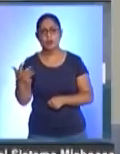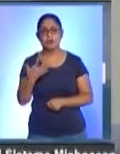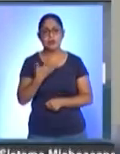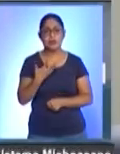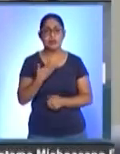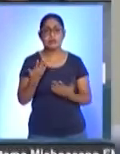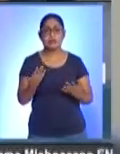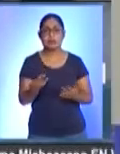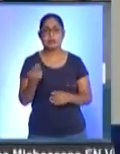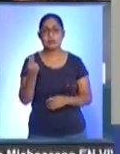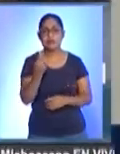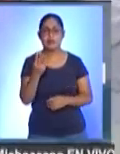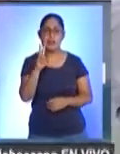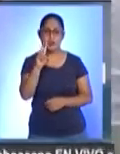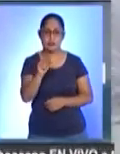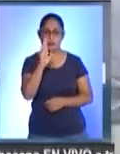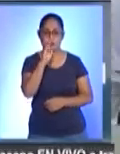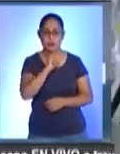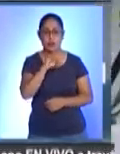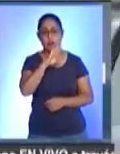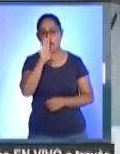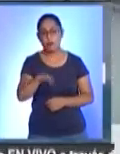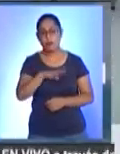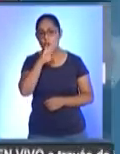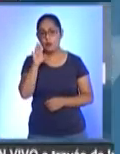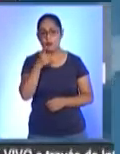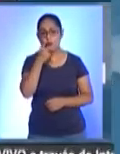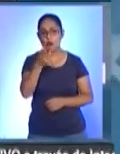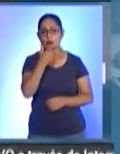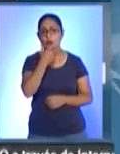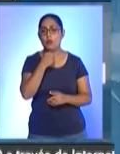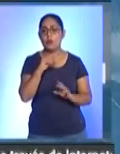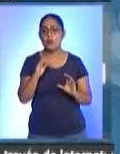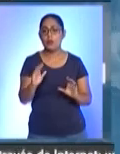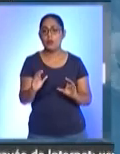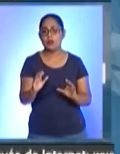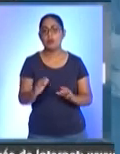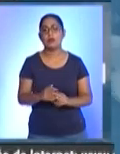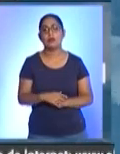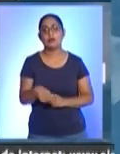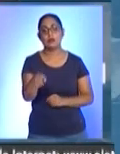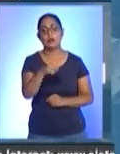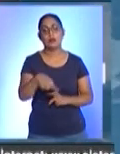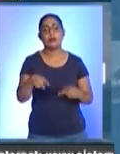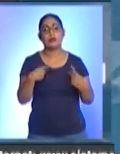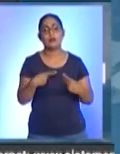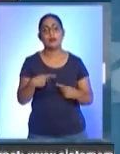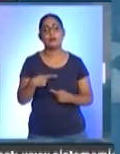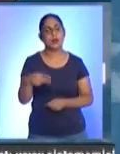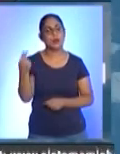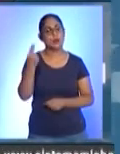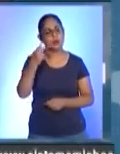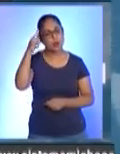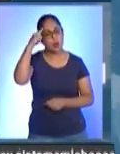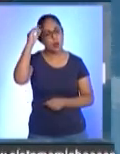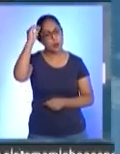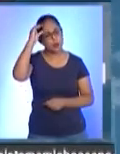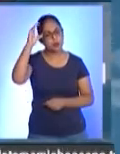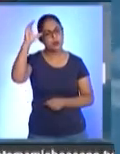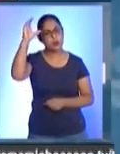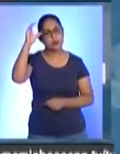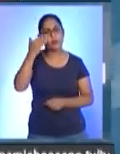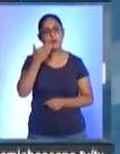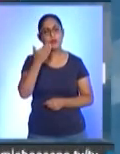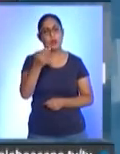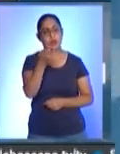positivos de COVID y muertes, alertó el especialista. Necesitamos que la población tome conciencia de que la vacuna no lo es